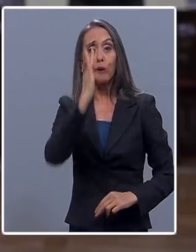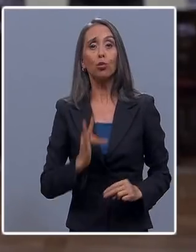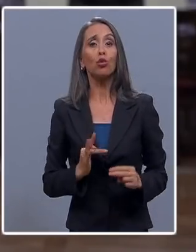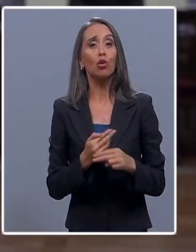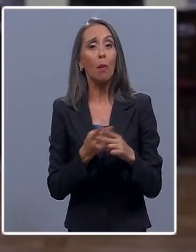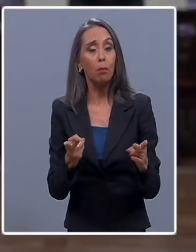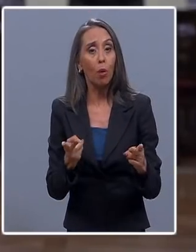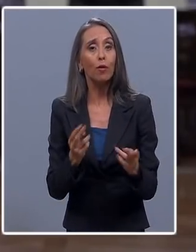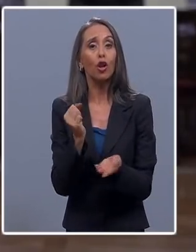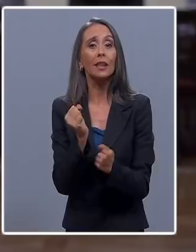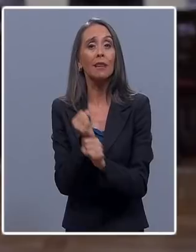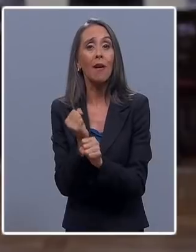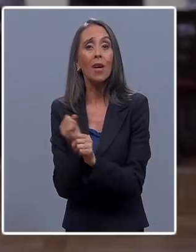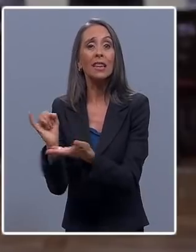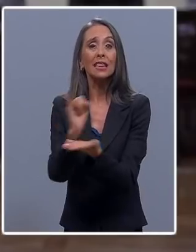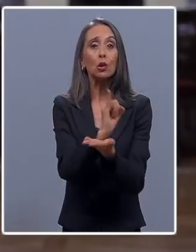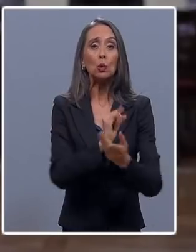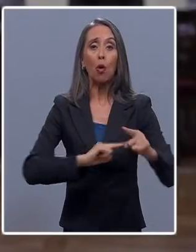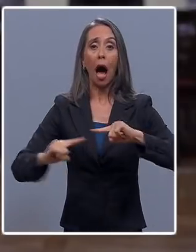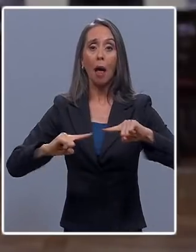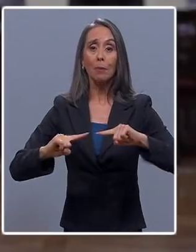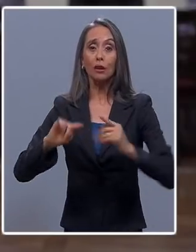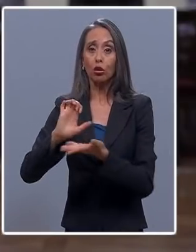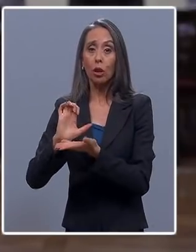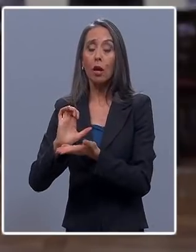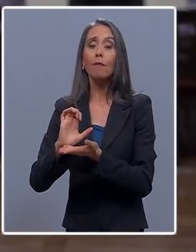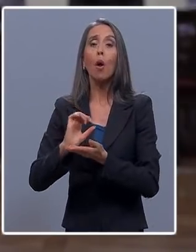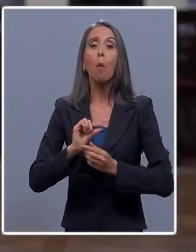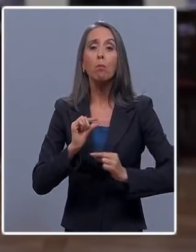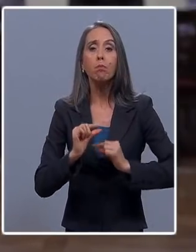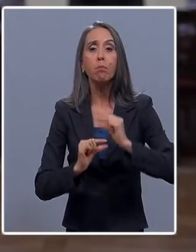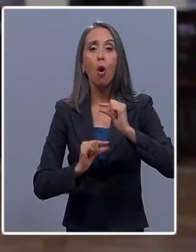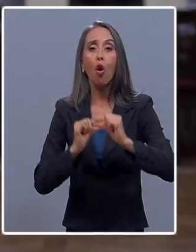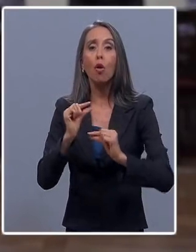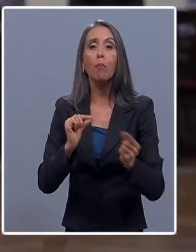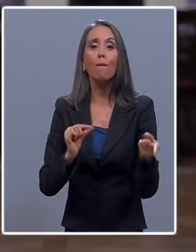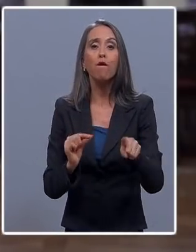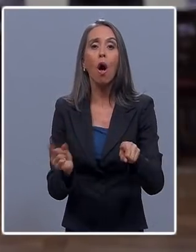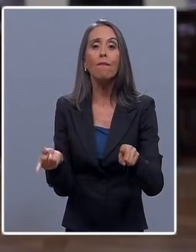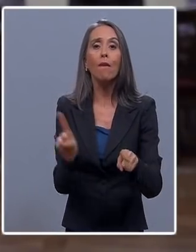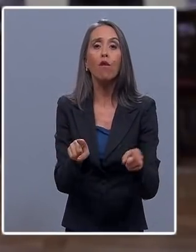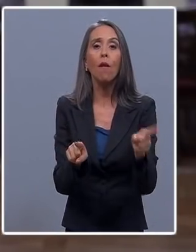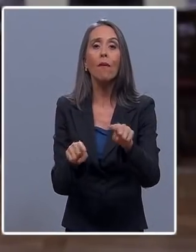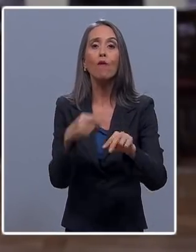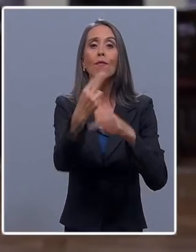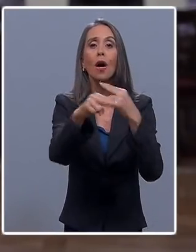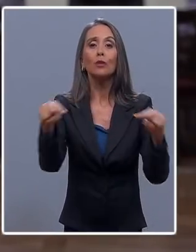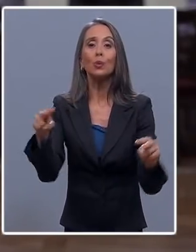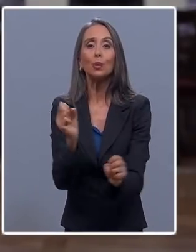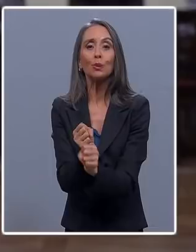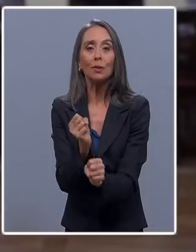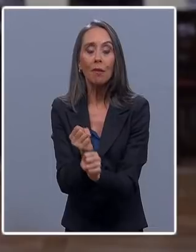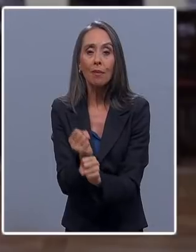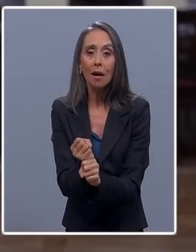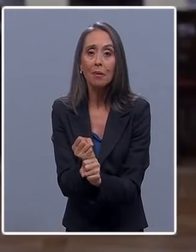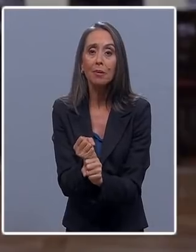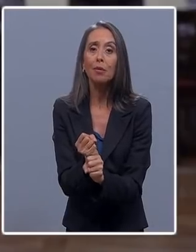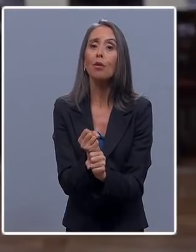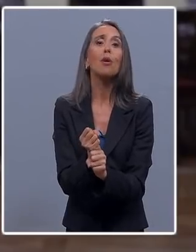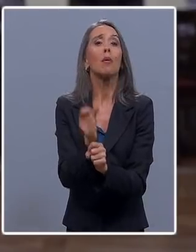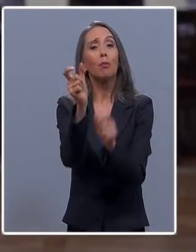de la administración del Estado que se reincorporen progresivamente a sus lugares de trabajo porque son